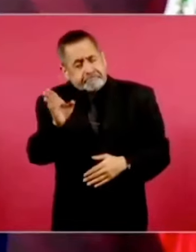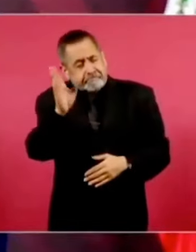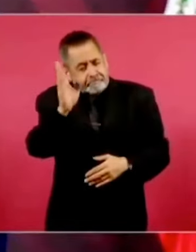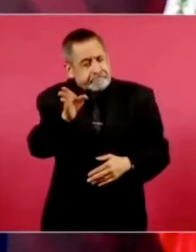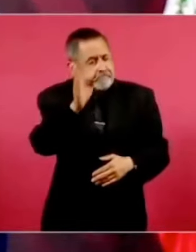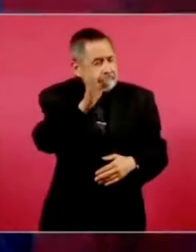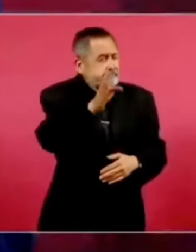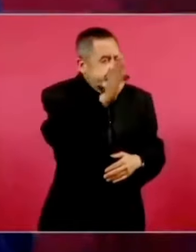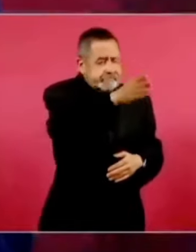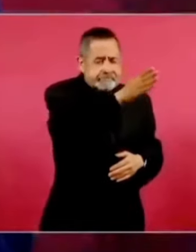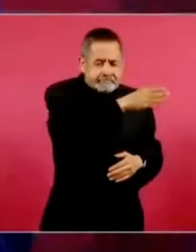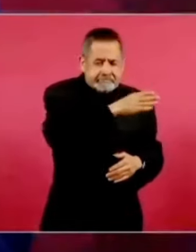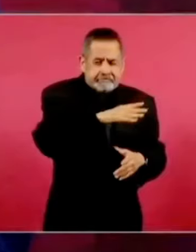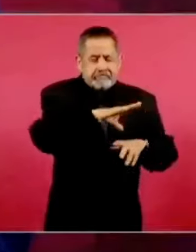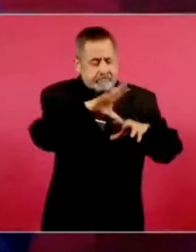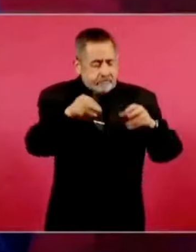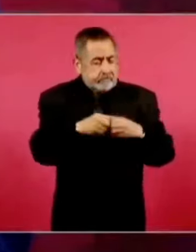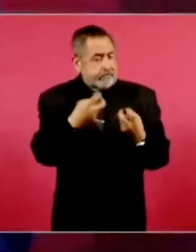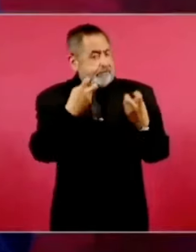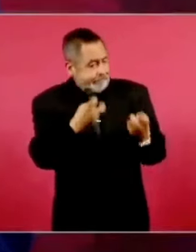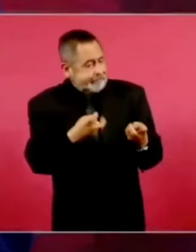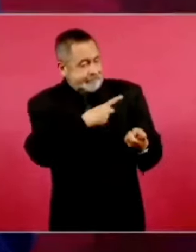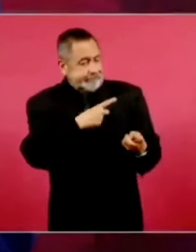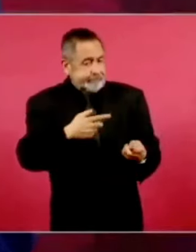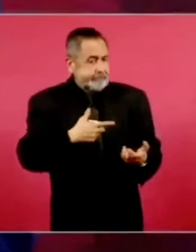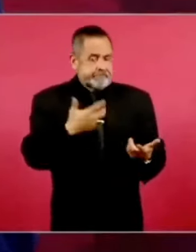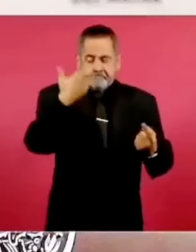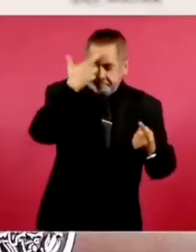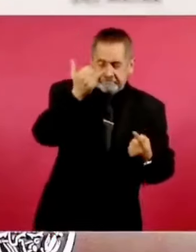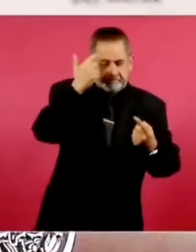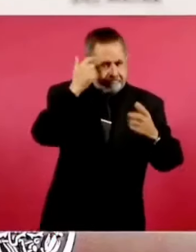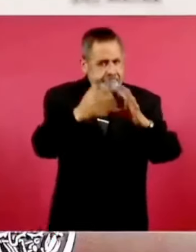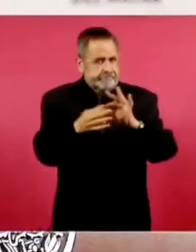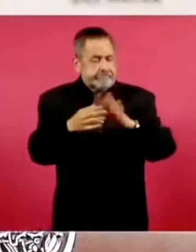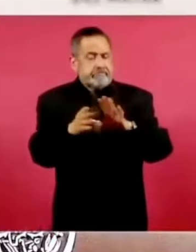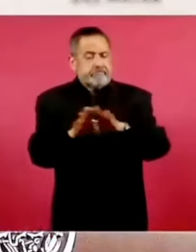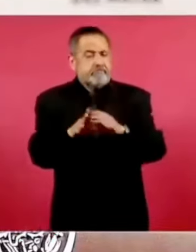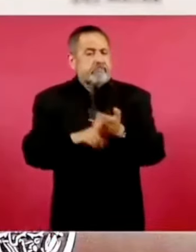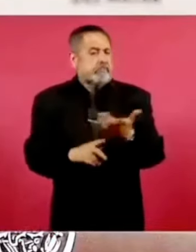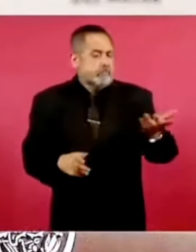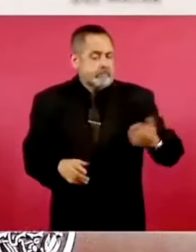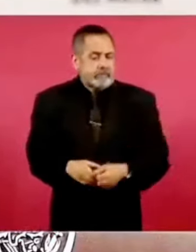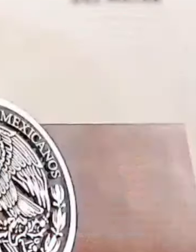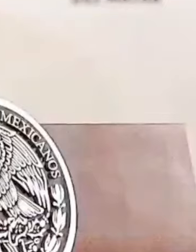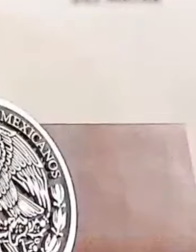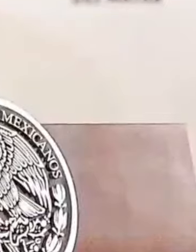argumentar, no